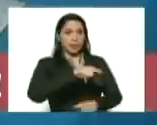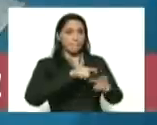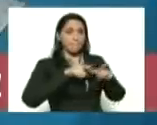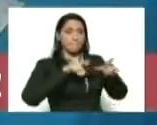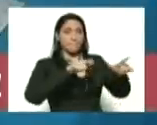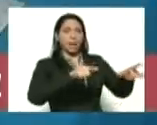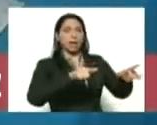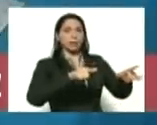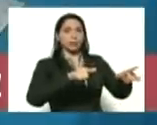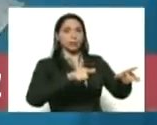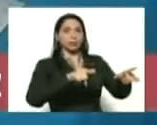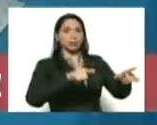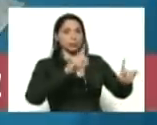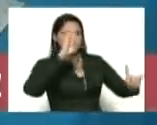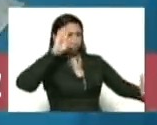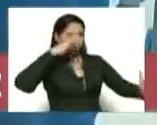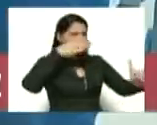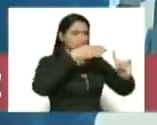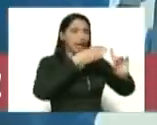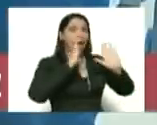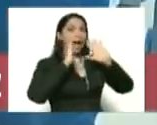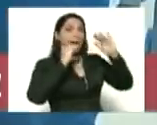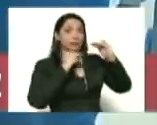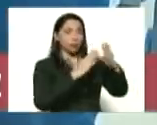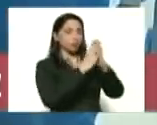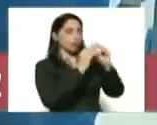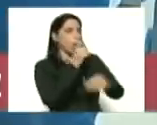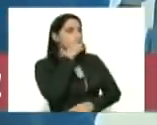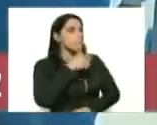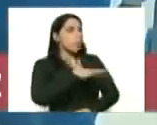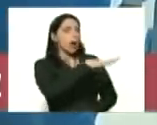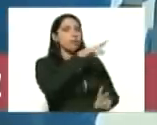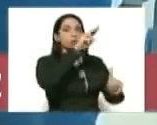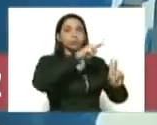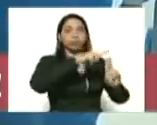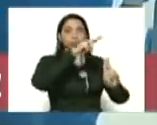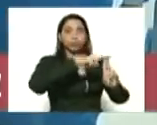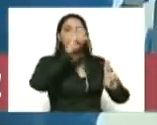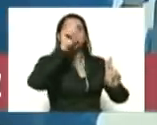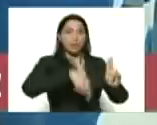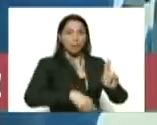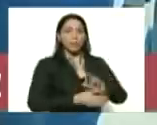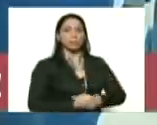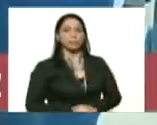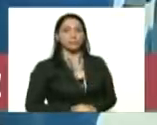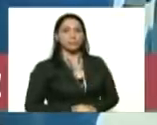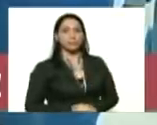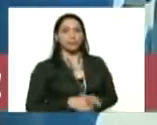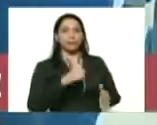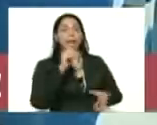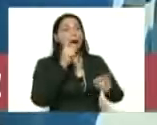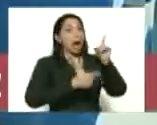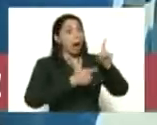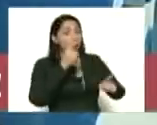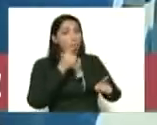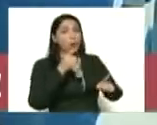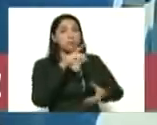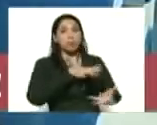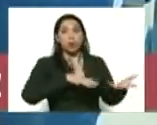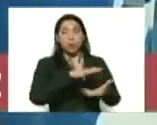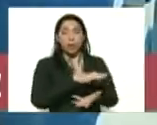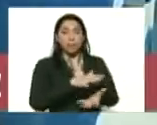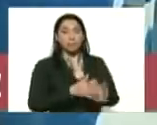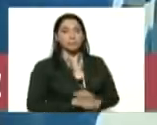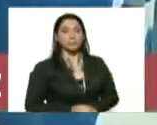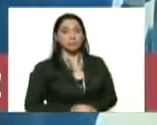destinado para la atención de todo el pueblo tachirense y también si en alguna situación se llegara a presentar